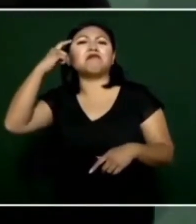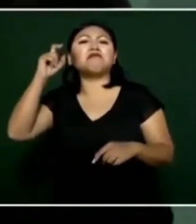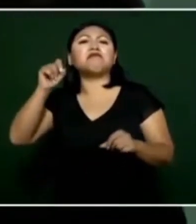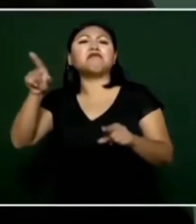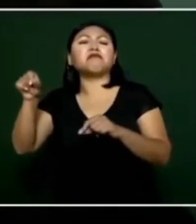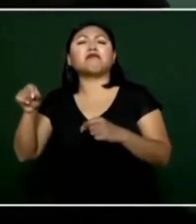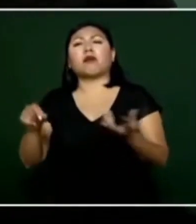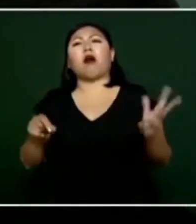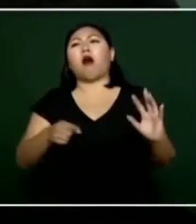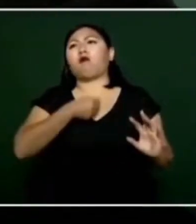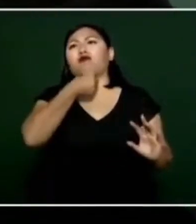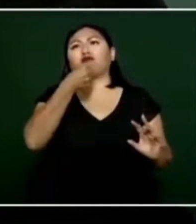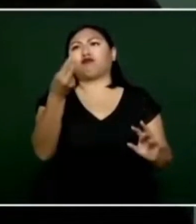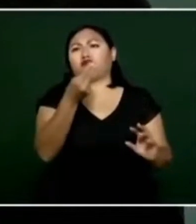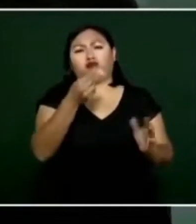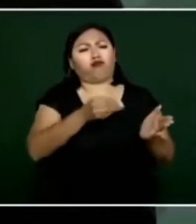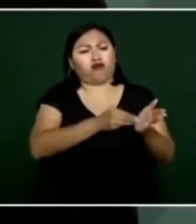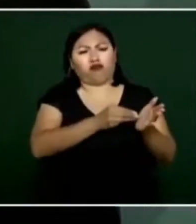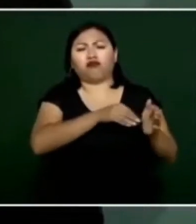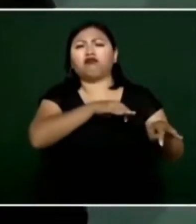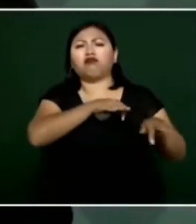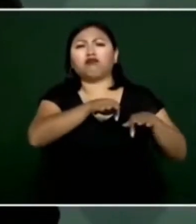cuál es el programa,